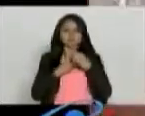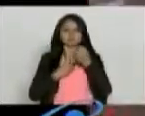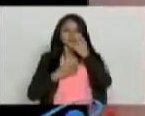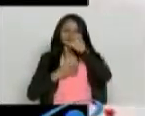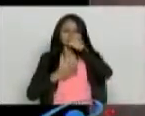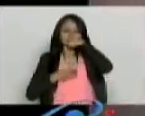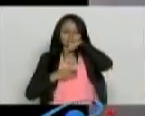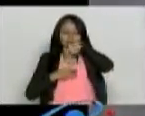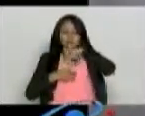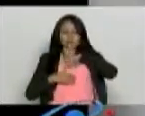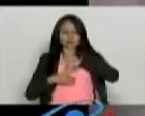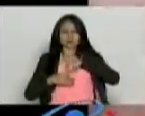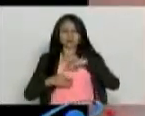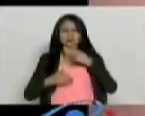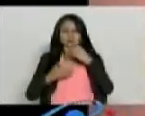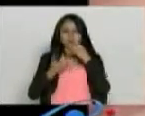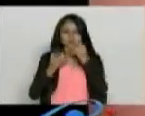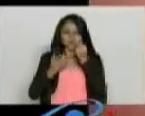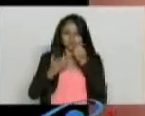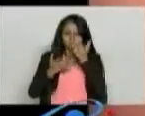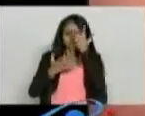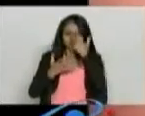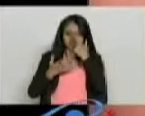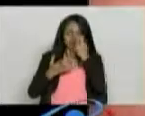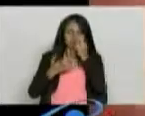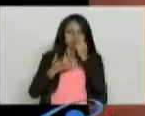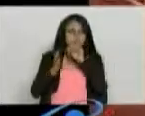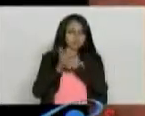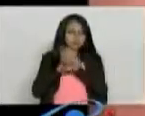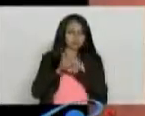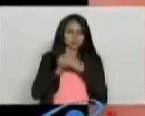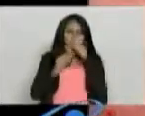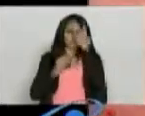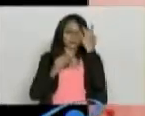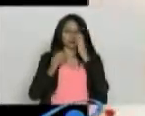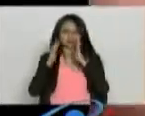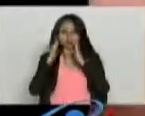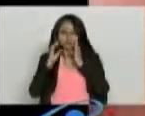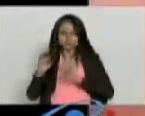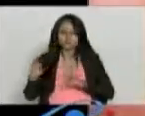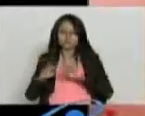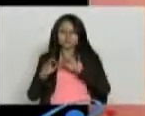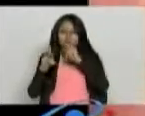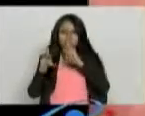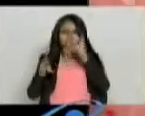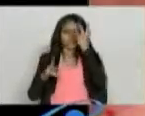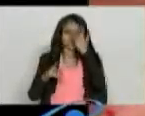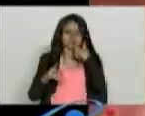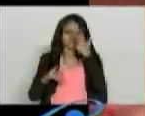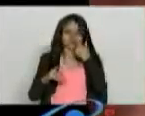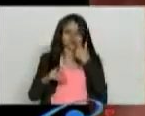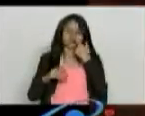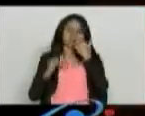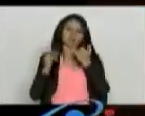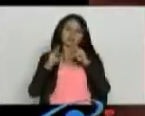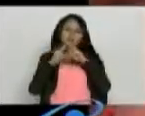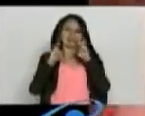porque nos interesa que la gente se haga esos exámenes. Pero vuelvo y repito, ahí el tema de esta paciente es